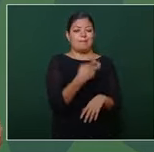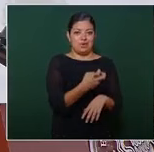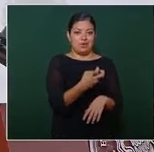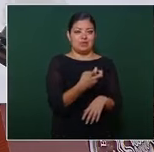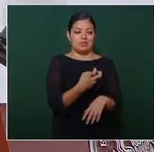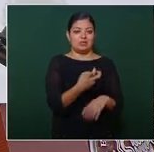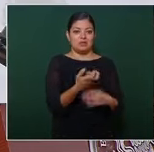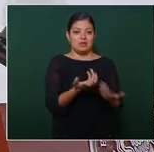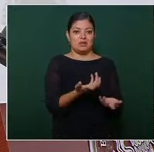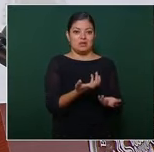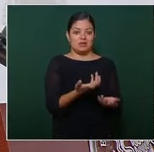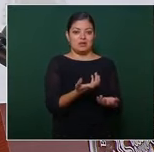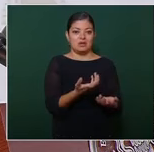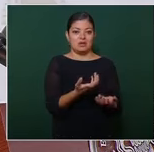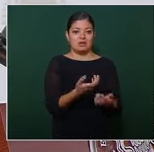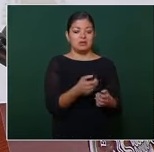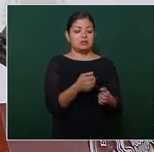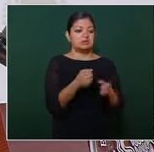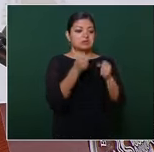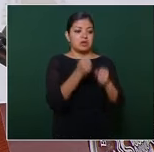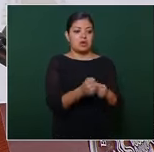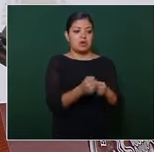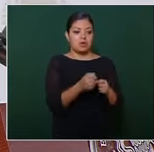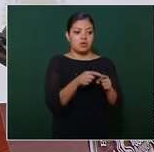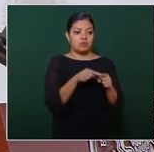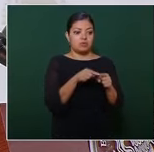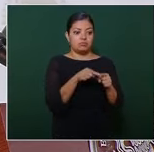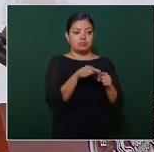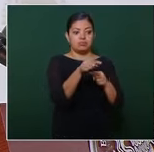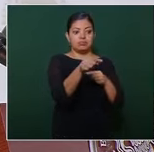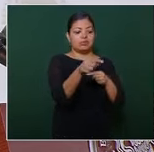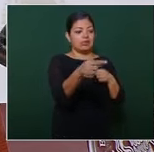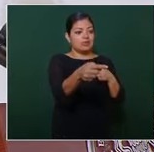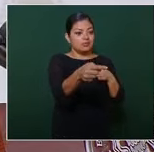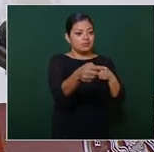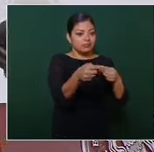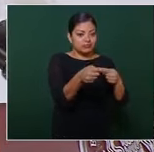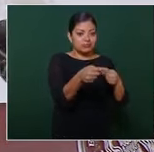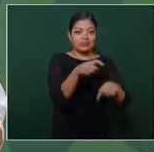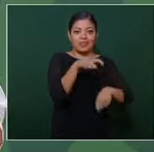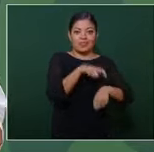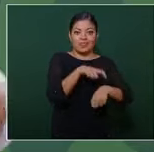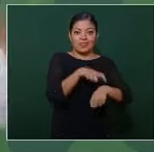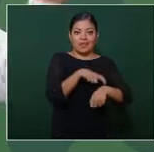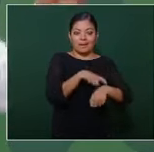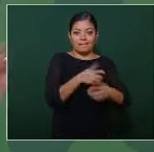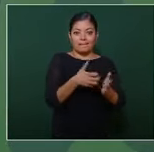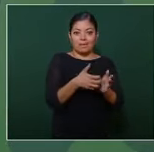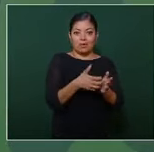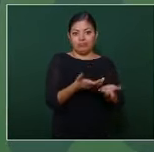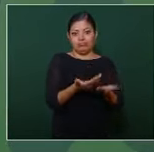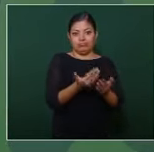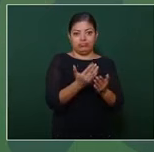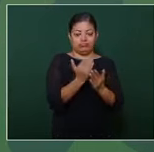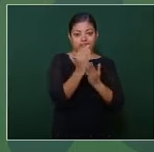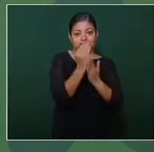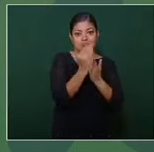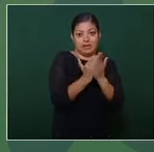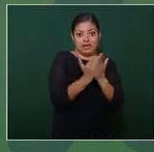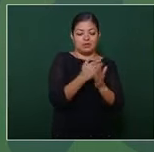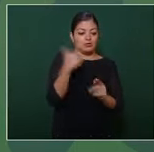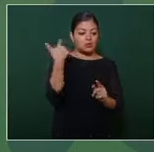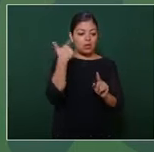a cortar mucho la distancia el tiempo de Guadalajara a Vallarta